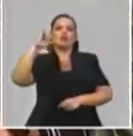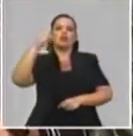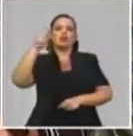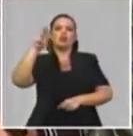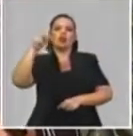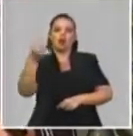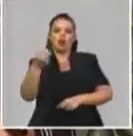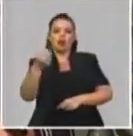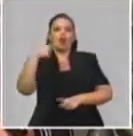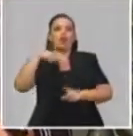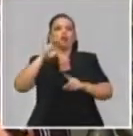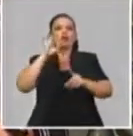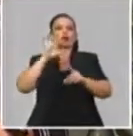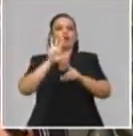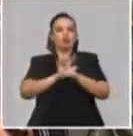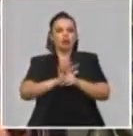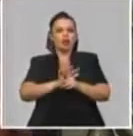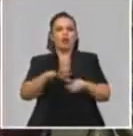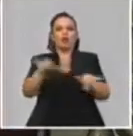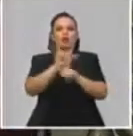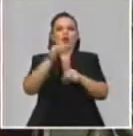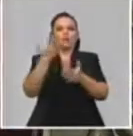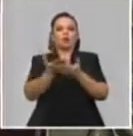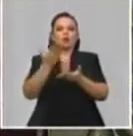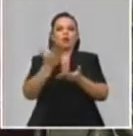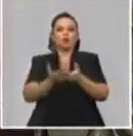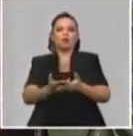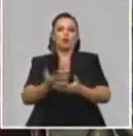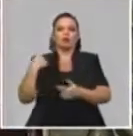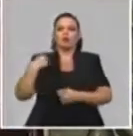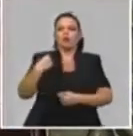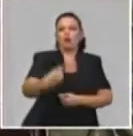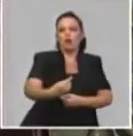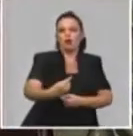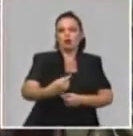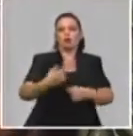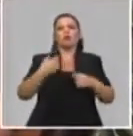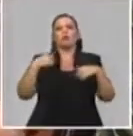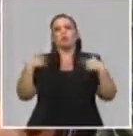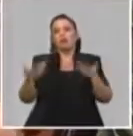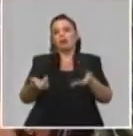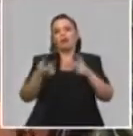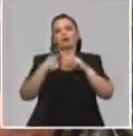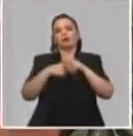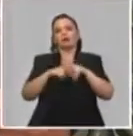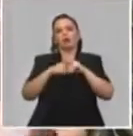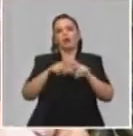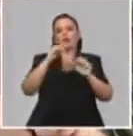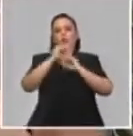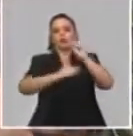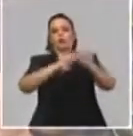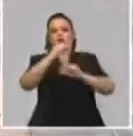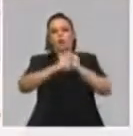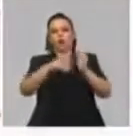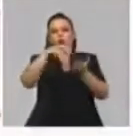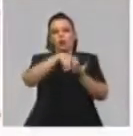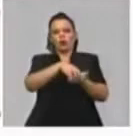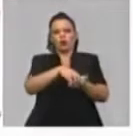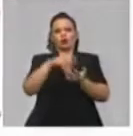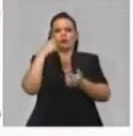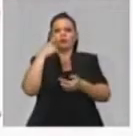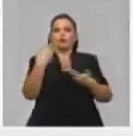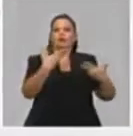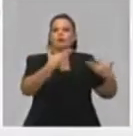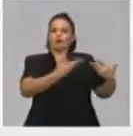igual necesita un monitoreo diario para ir haciendo las correcciones al sitio. Ya el nivel de órdenes alcanzados, que se puede ver